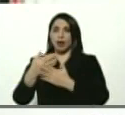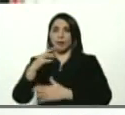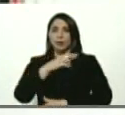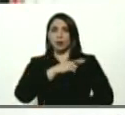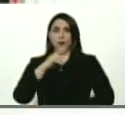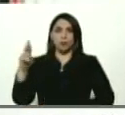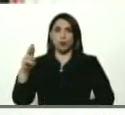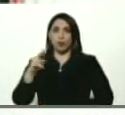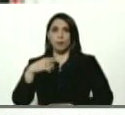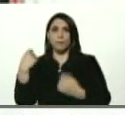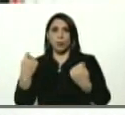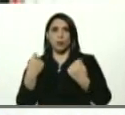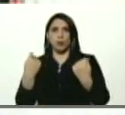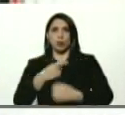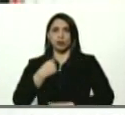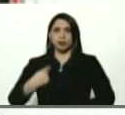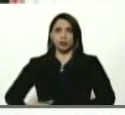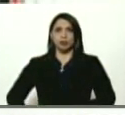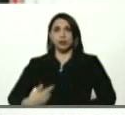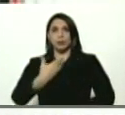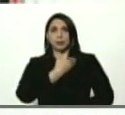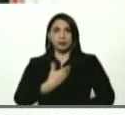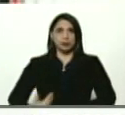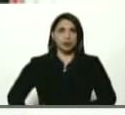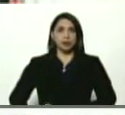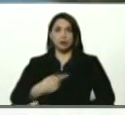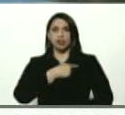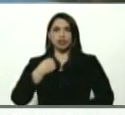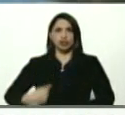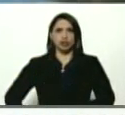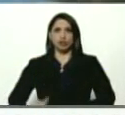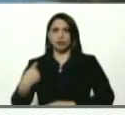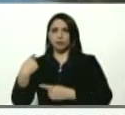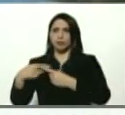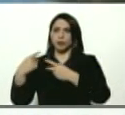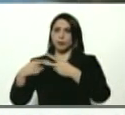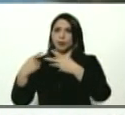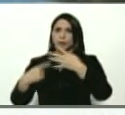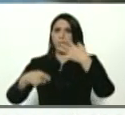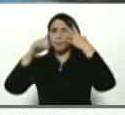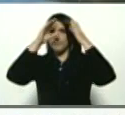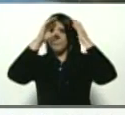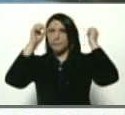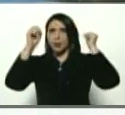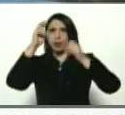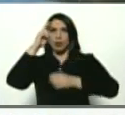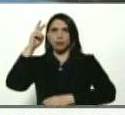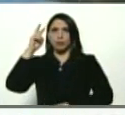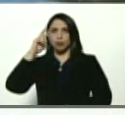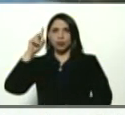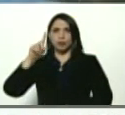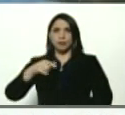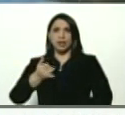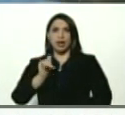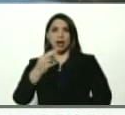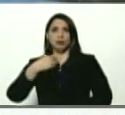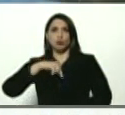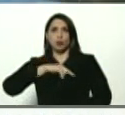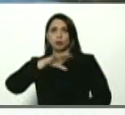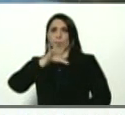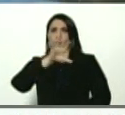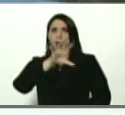China, al presidente Xi Jinping, a los diplomáticos, al embajador Li Barón que se encuentra en nuestro país